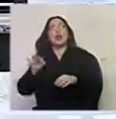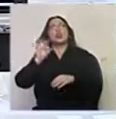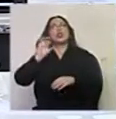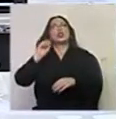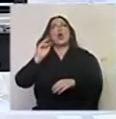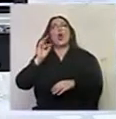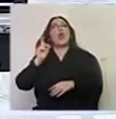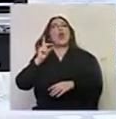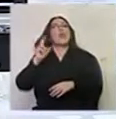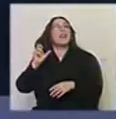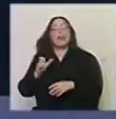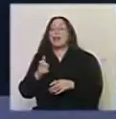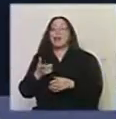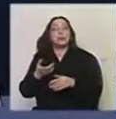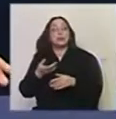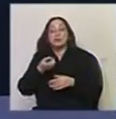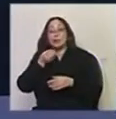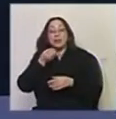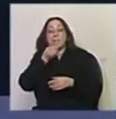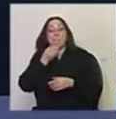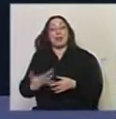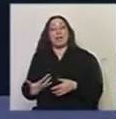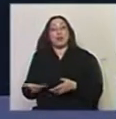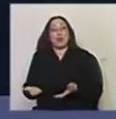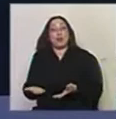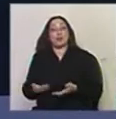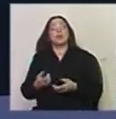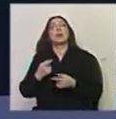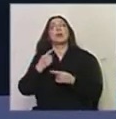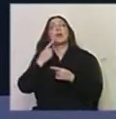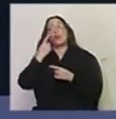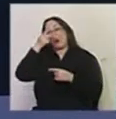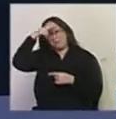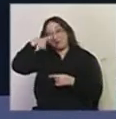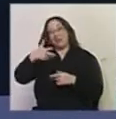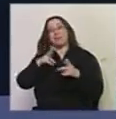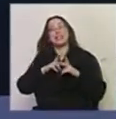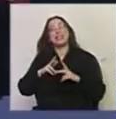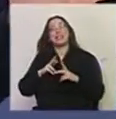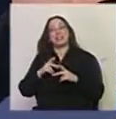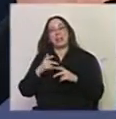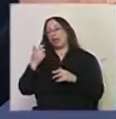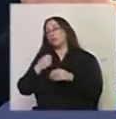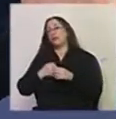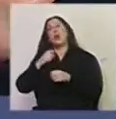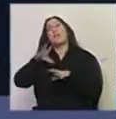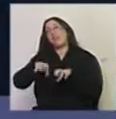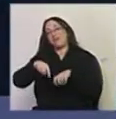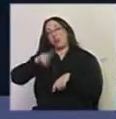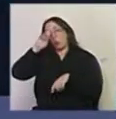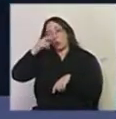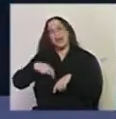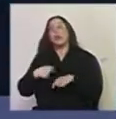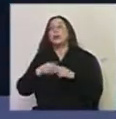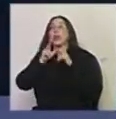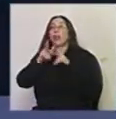es fantástico pero es por esto también el otro día alguien me decía una mexicana decía cada vez que ella hace mucho tiempo que vive en Uruguay dice cada vez que digo que soy